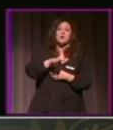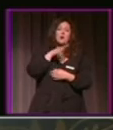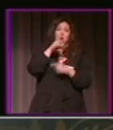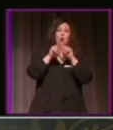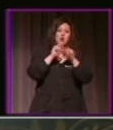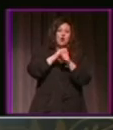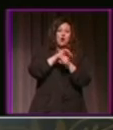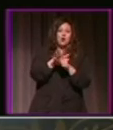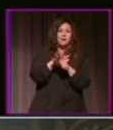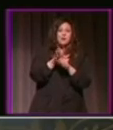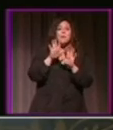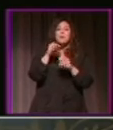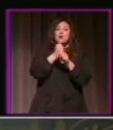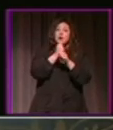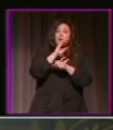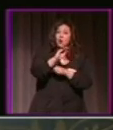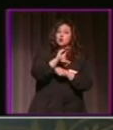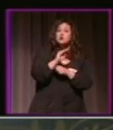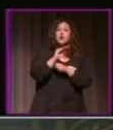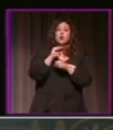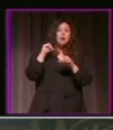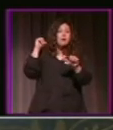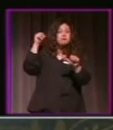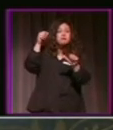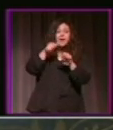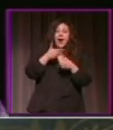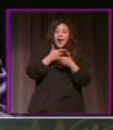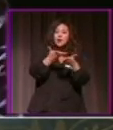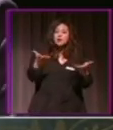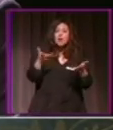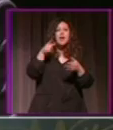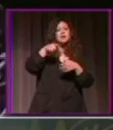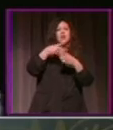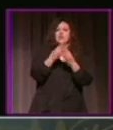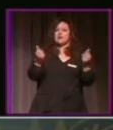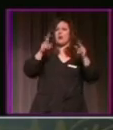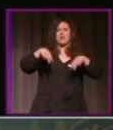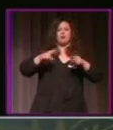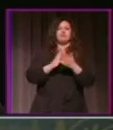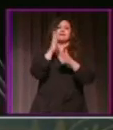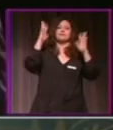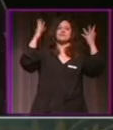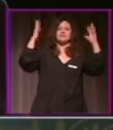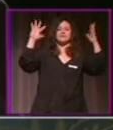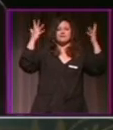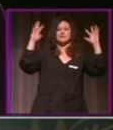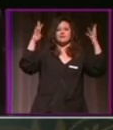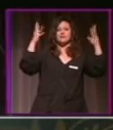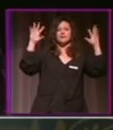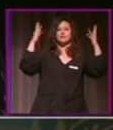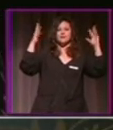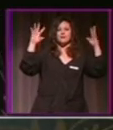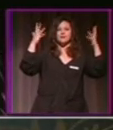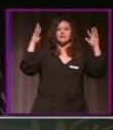totalmente vinculada a la Semana Santa y conocedor no solamente de las hermandades y del día que sale cada hermandad